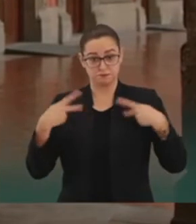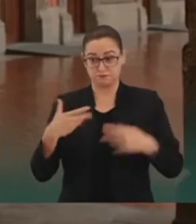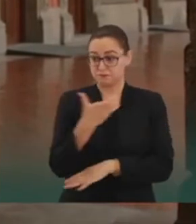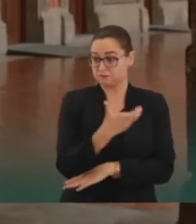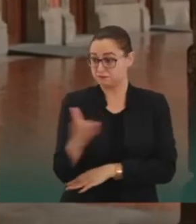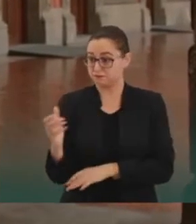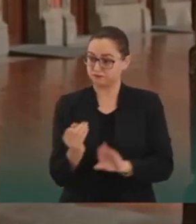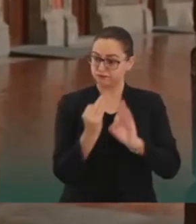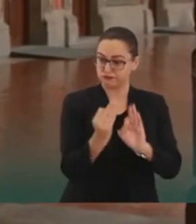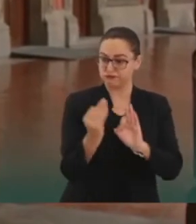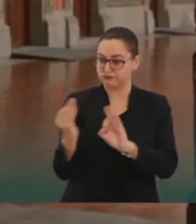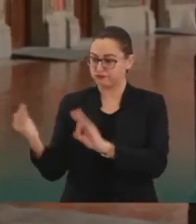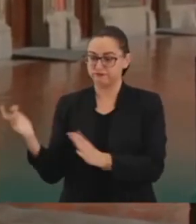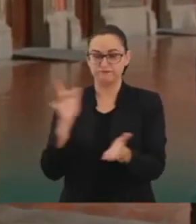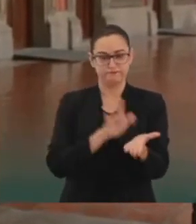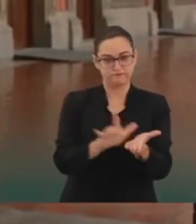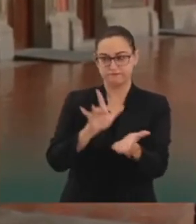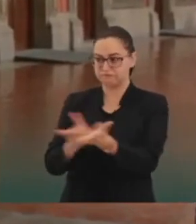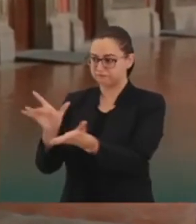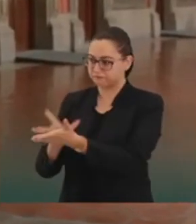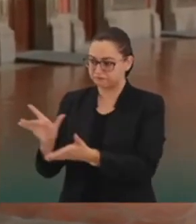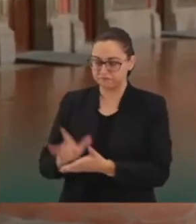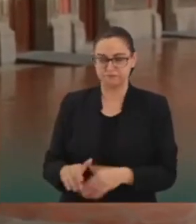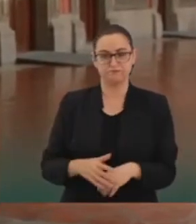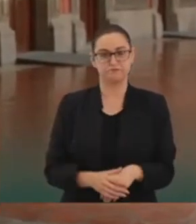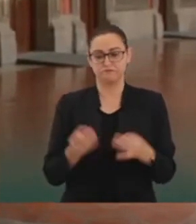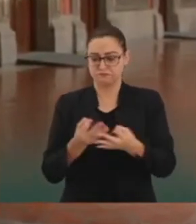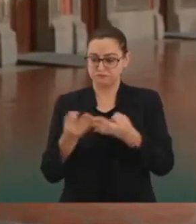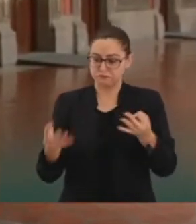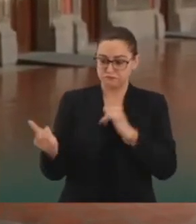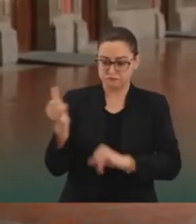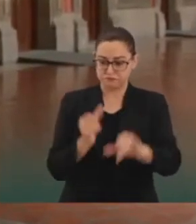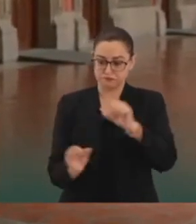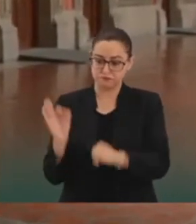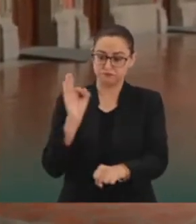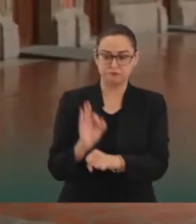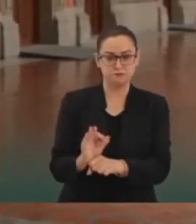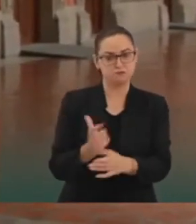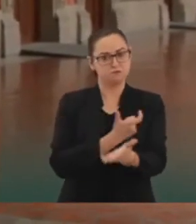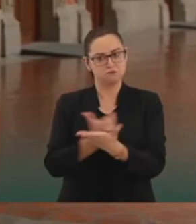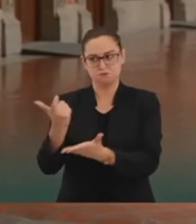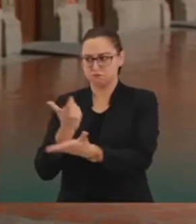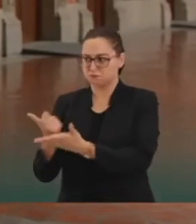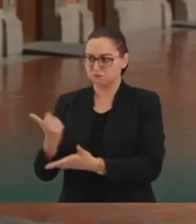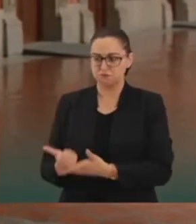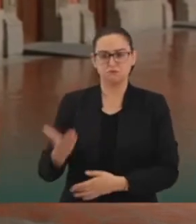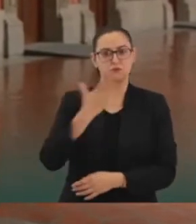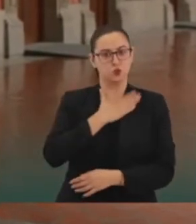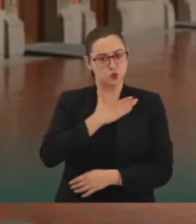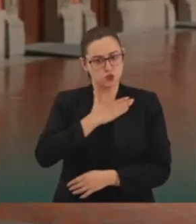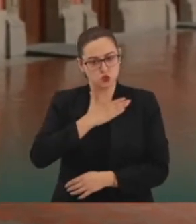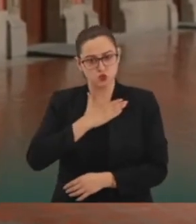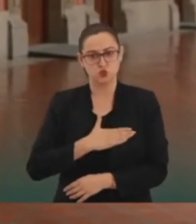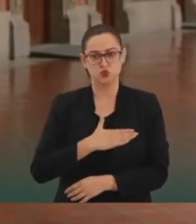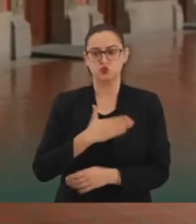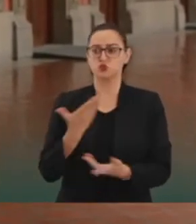recibiendo apoyo de manera directa. Fertilizantes, precios de garantía,